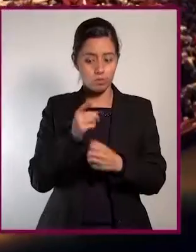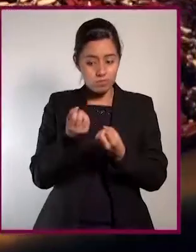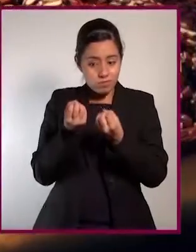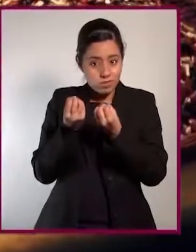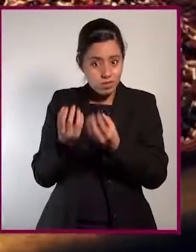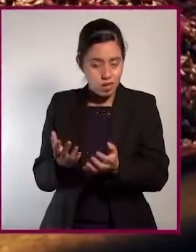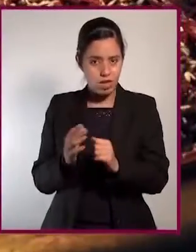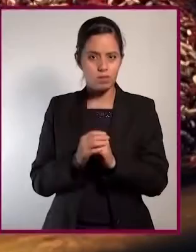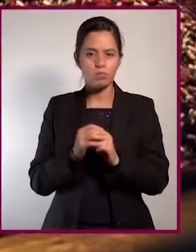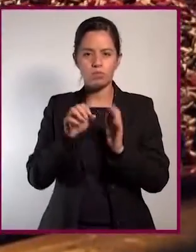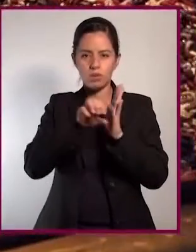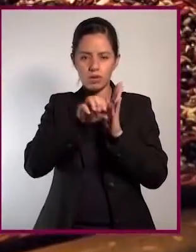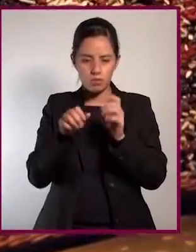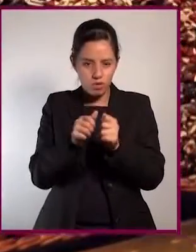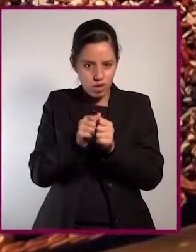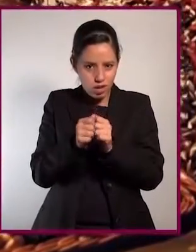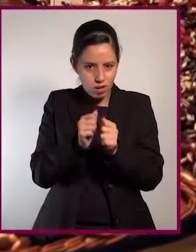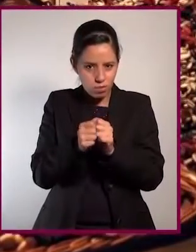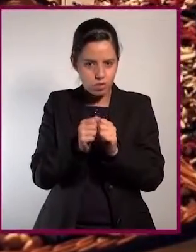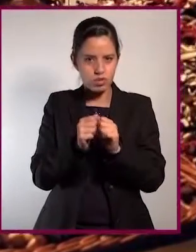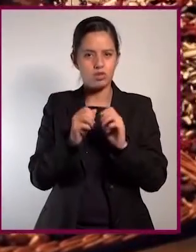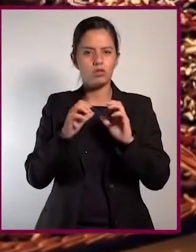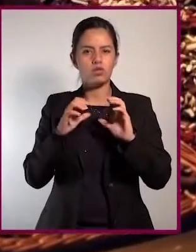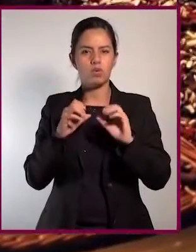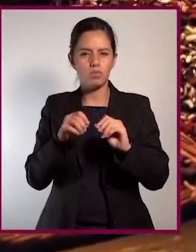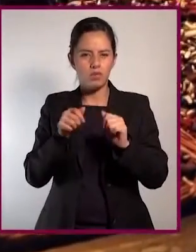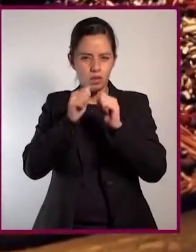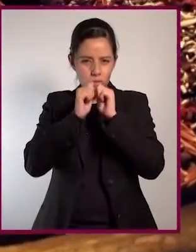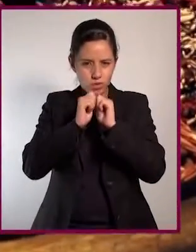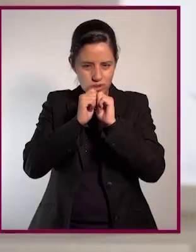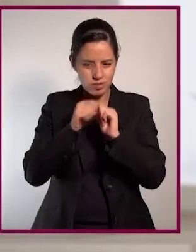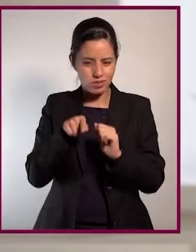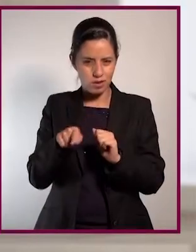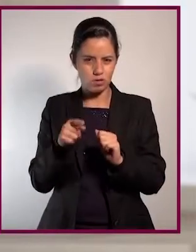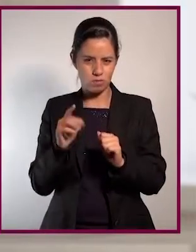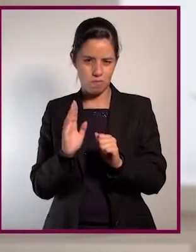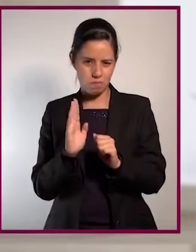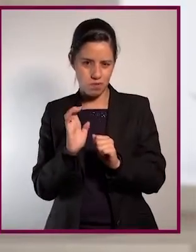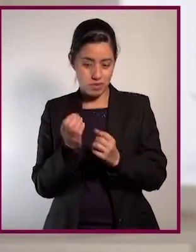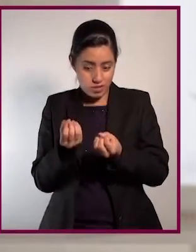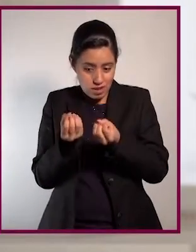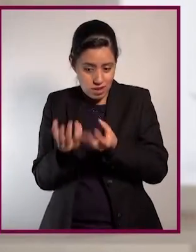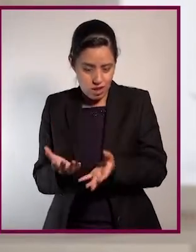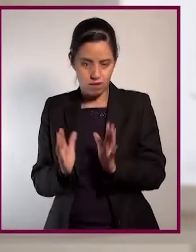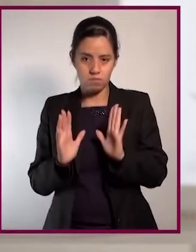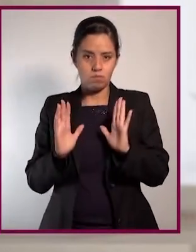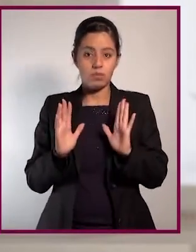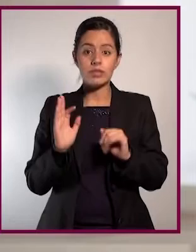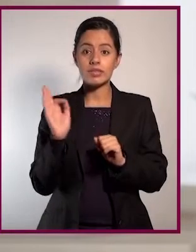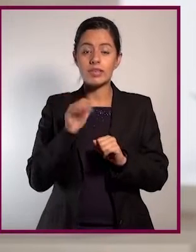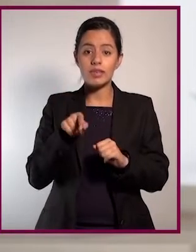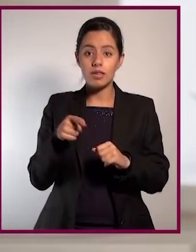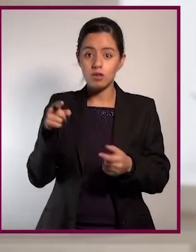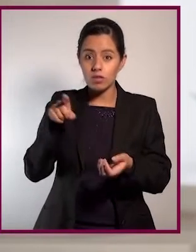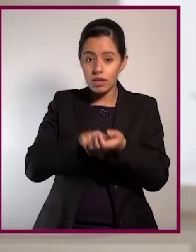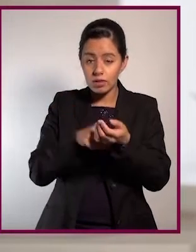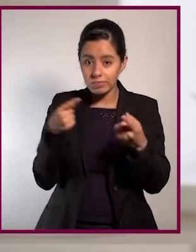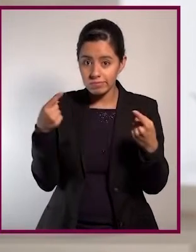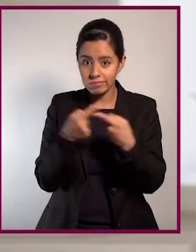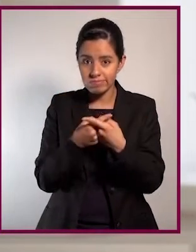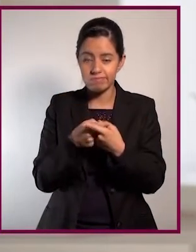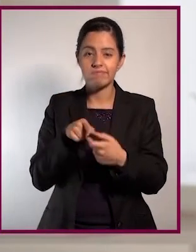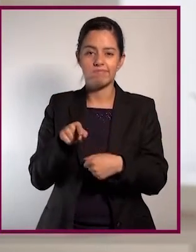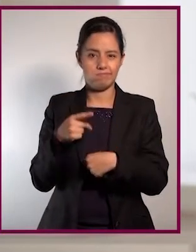no dar ni cacahuates, ni nueces, ni frutos secos a los recién nacidos. Si son alérgicos y no lo sabemos,